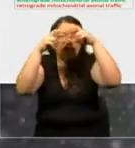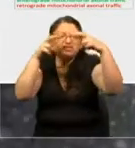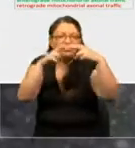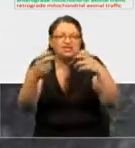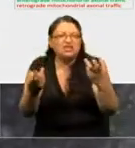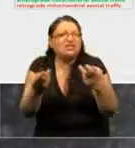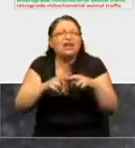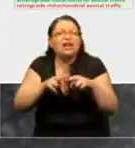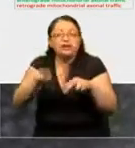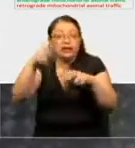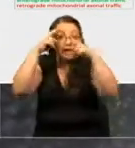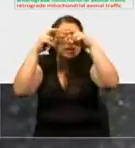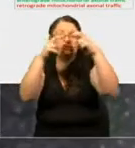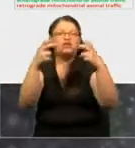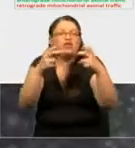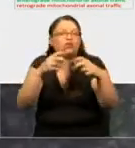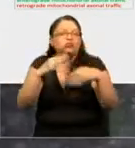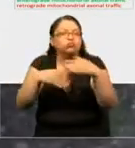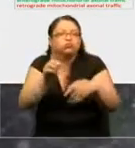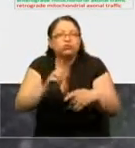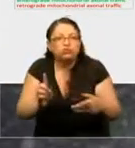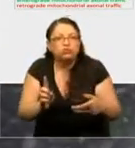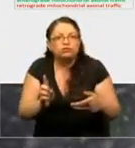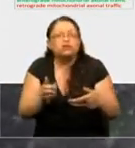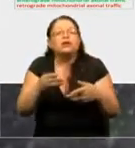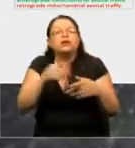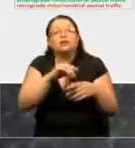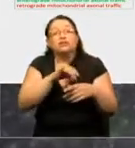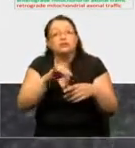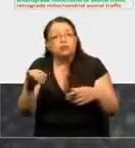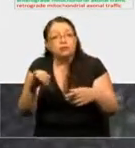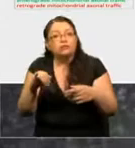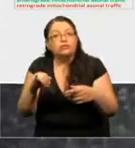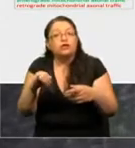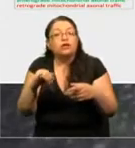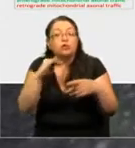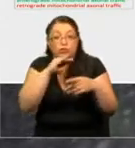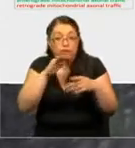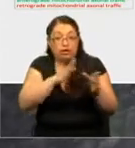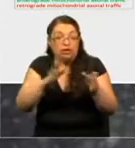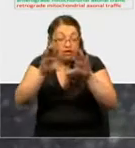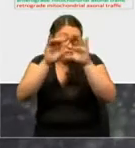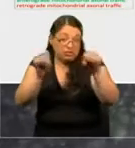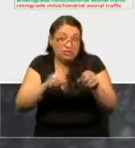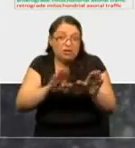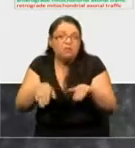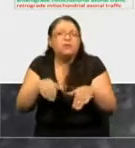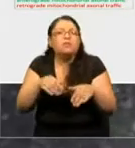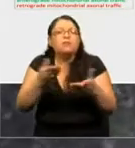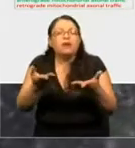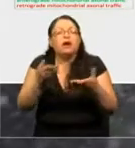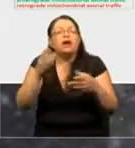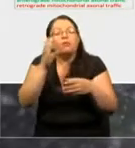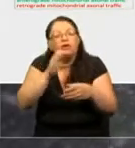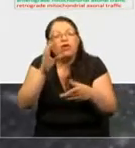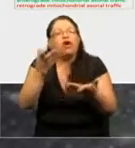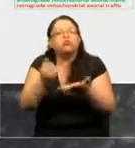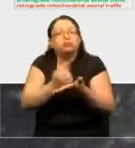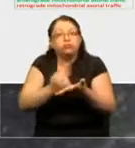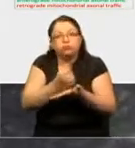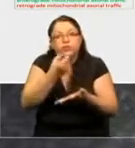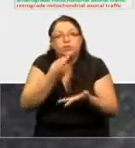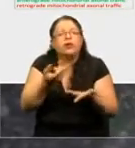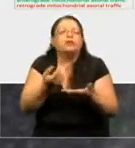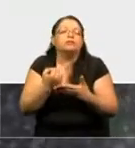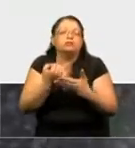es lo que hace que esas neuronas sean difusionales y, posteriormente, utilizar este sistema para buscar estrategias terapéuticas para la enfermedad